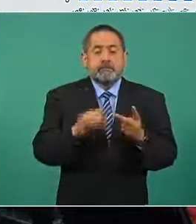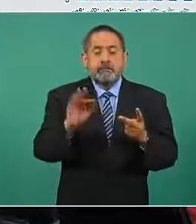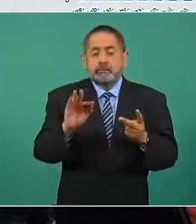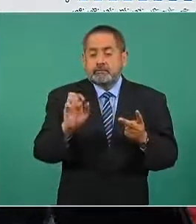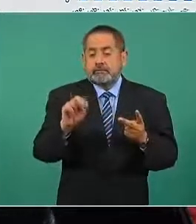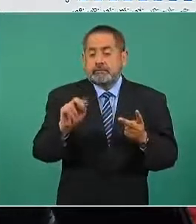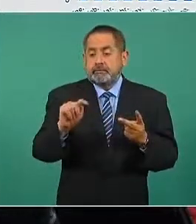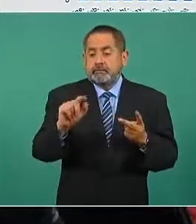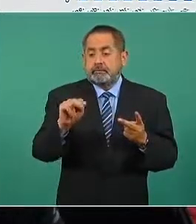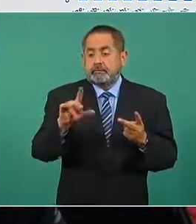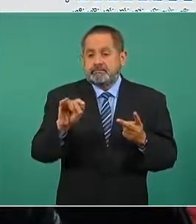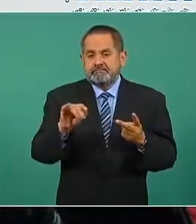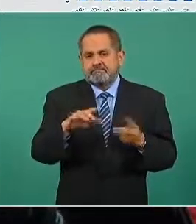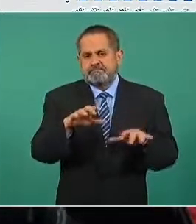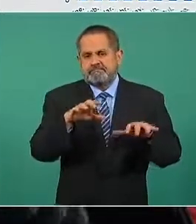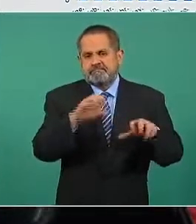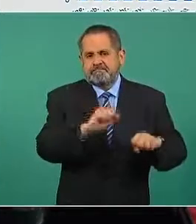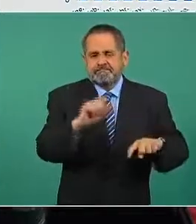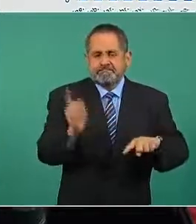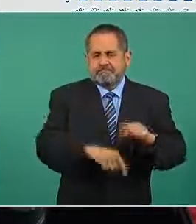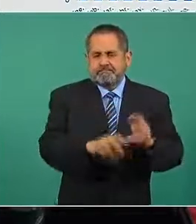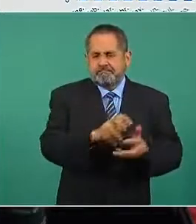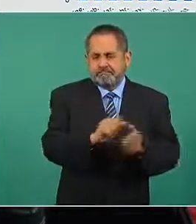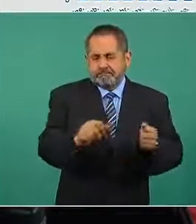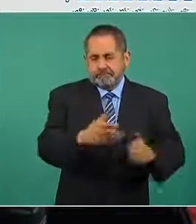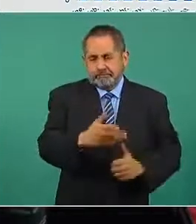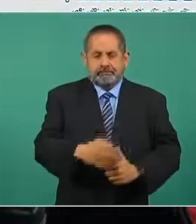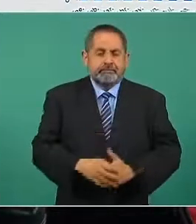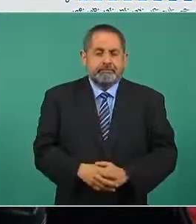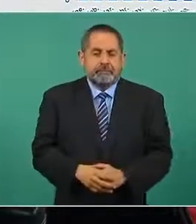adelante adelante